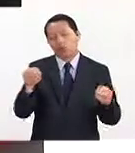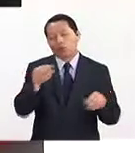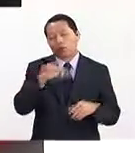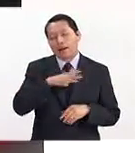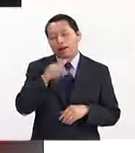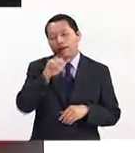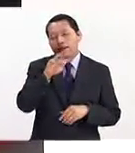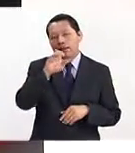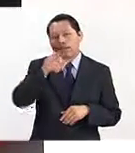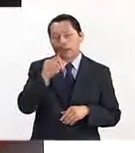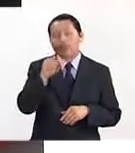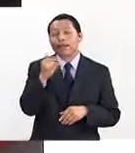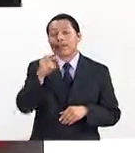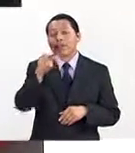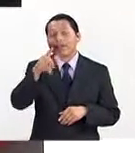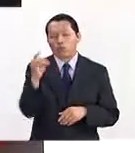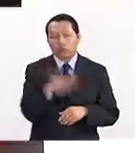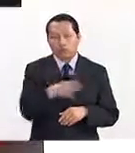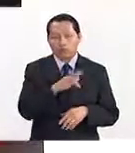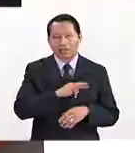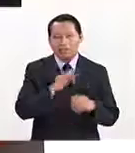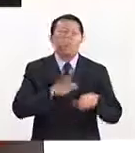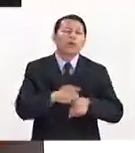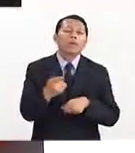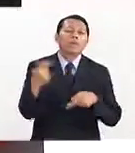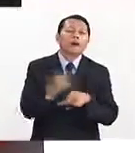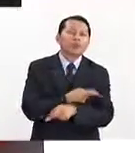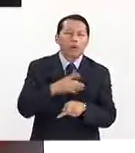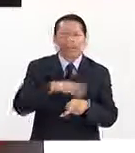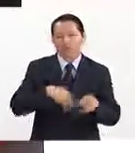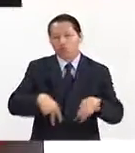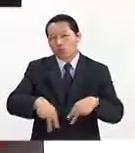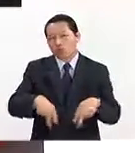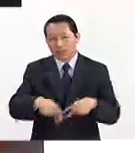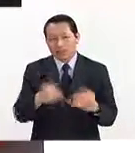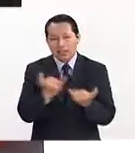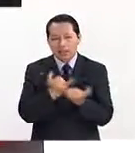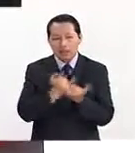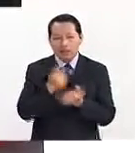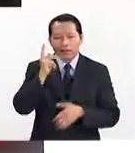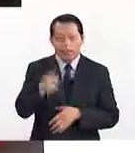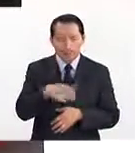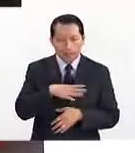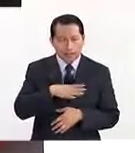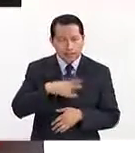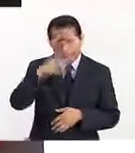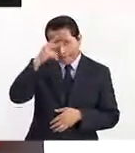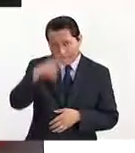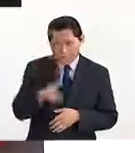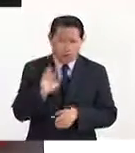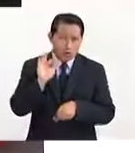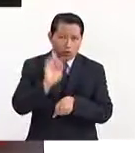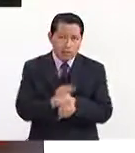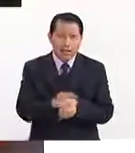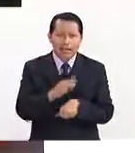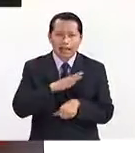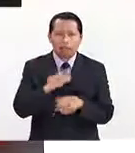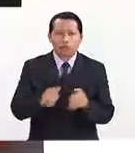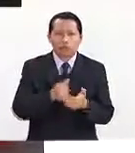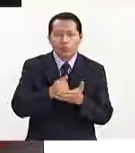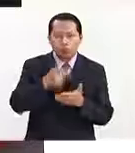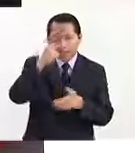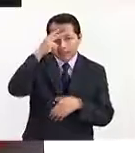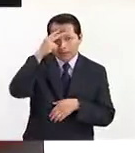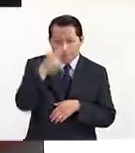bueno, pues reconociendo lo que había sucedido en nuestro país con estos futbolistas que habían tenido que darle a todo México ese apoyo a toda la Ciudad de